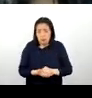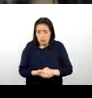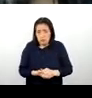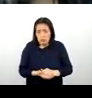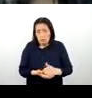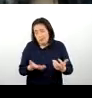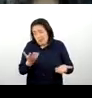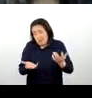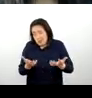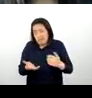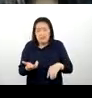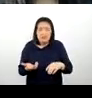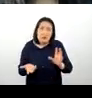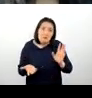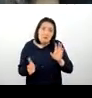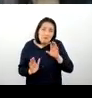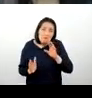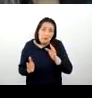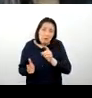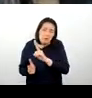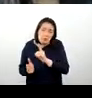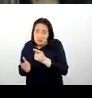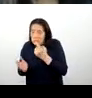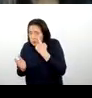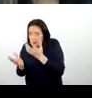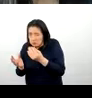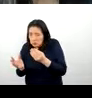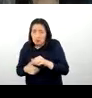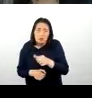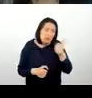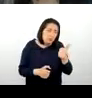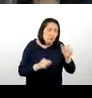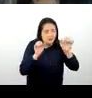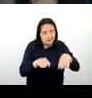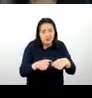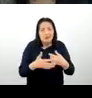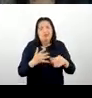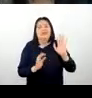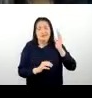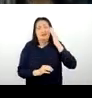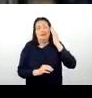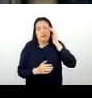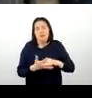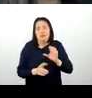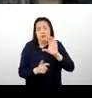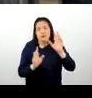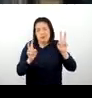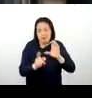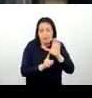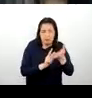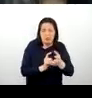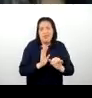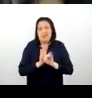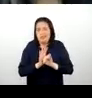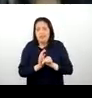tal vez, menos conocidas para muchos y otros que sí, sí está bien posicionada por el tema cultural de identidad,